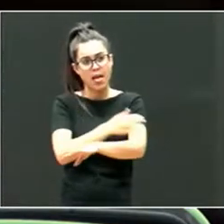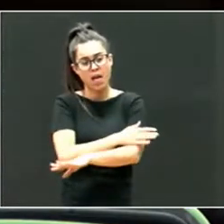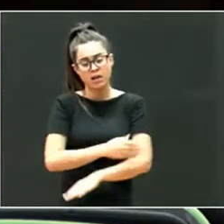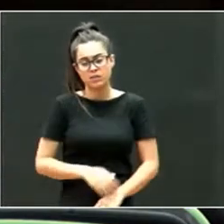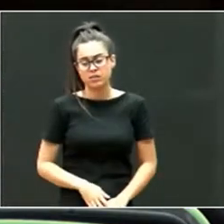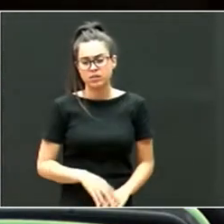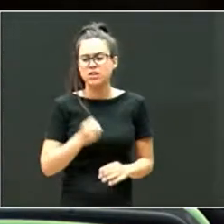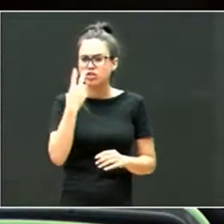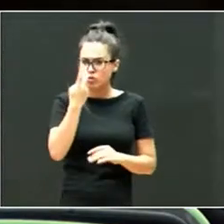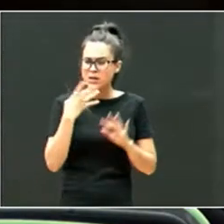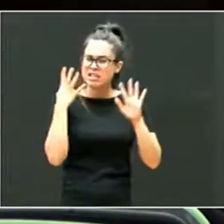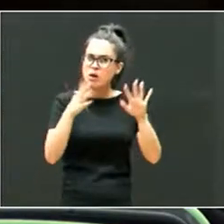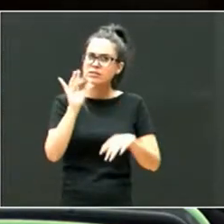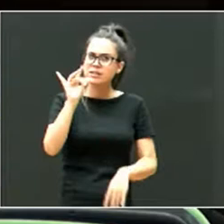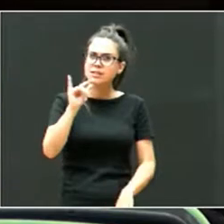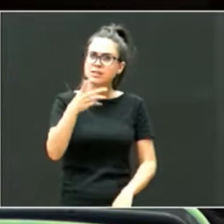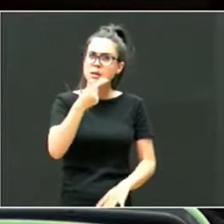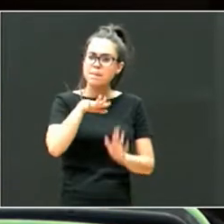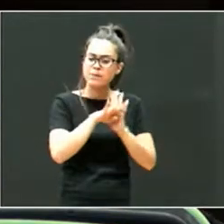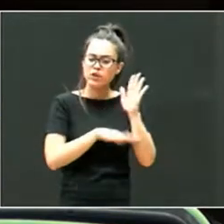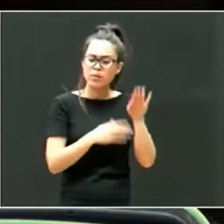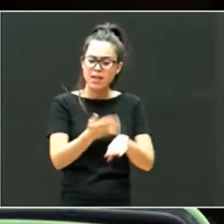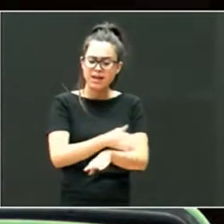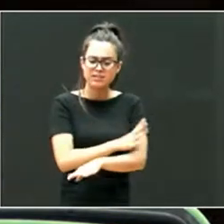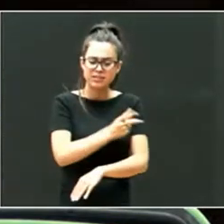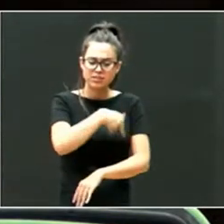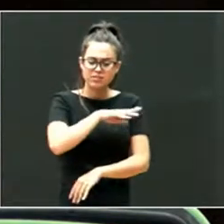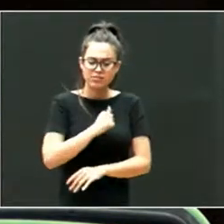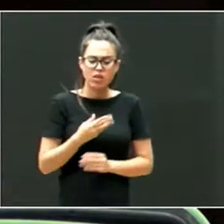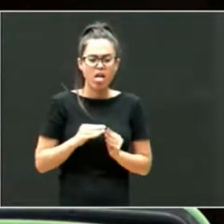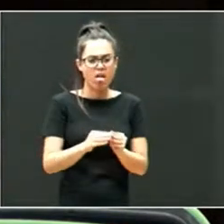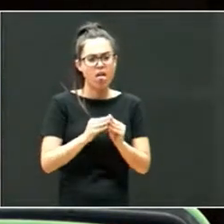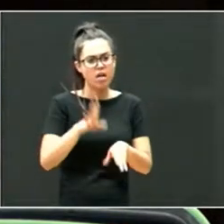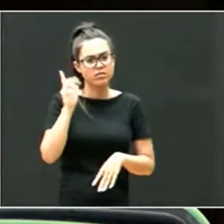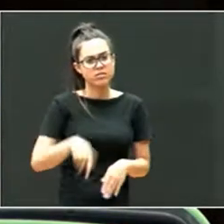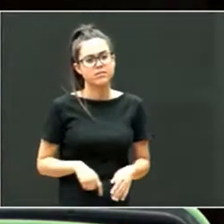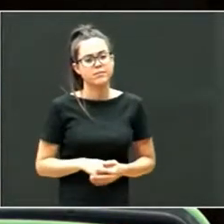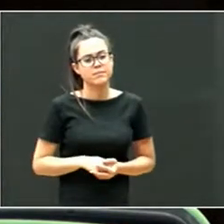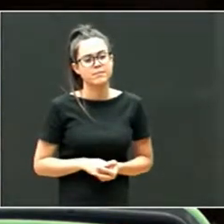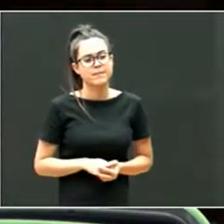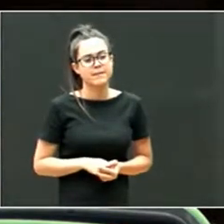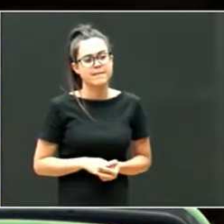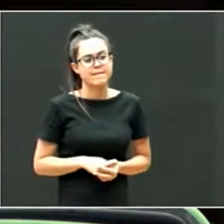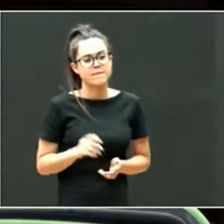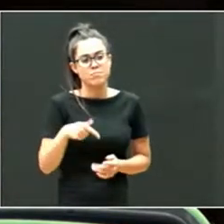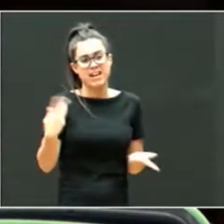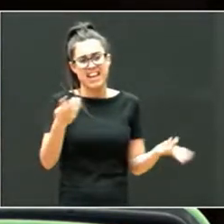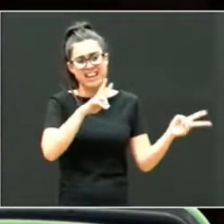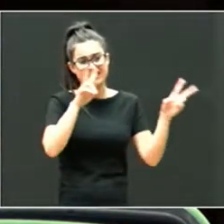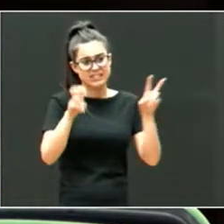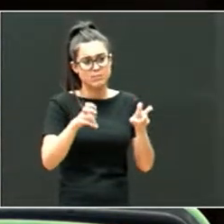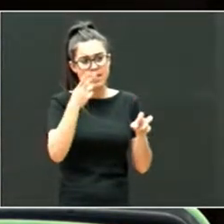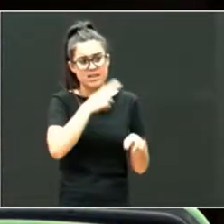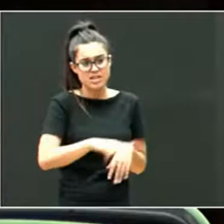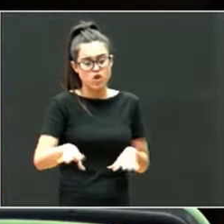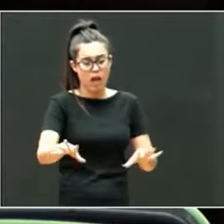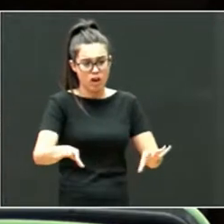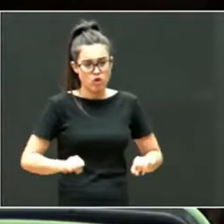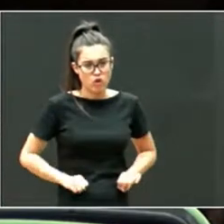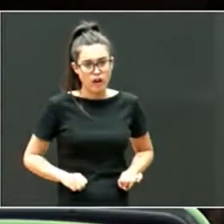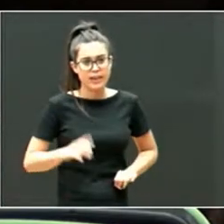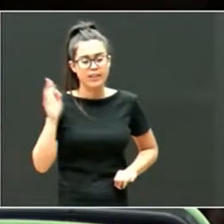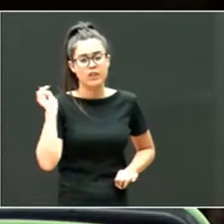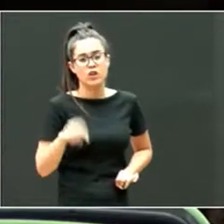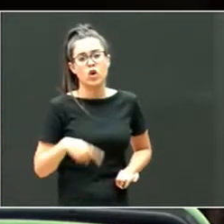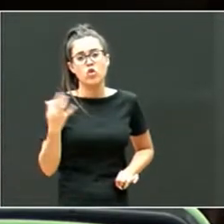2009 es cuando empezó ese programa, mucho antes ya lo hacíamos en relación a los niños acogidos, a los niños en el sistema